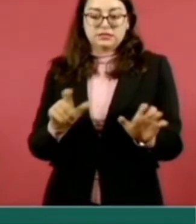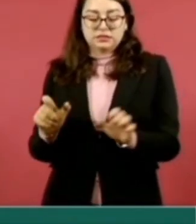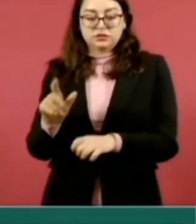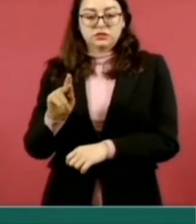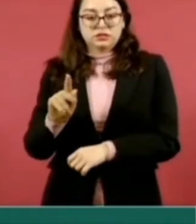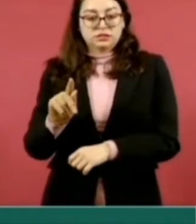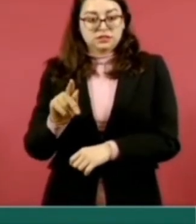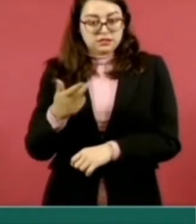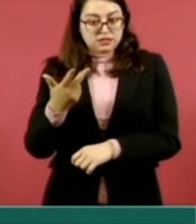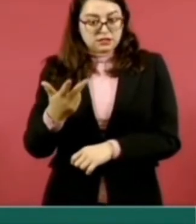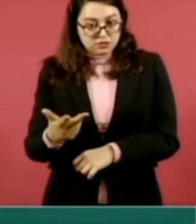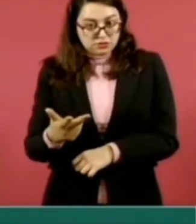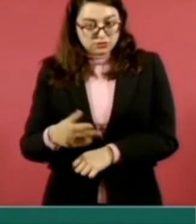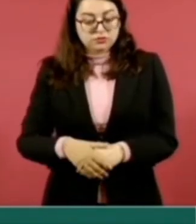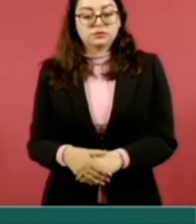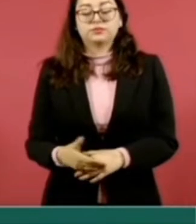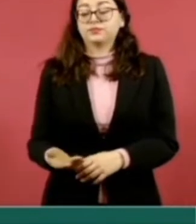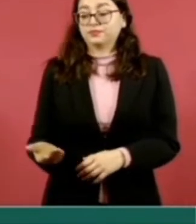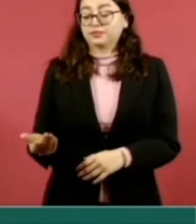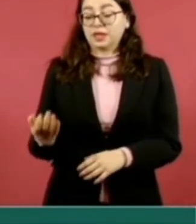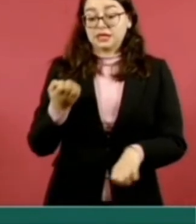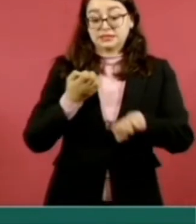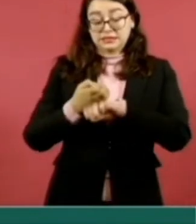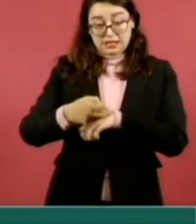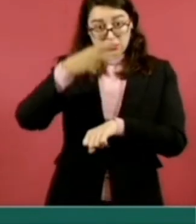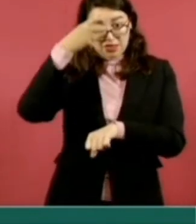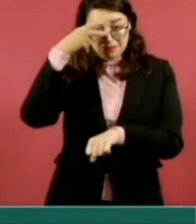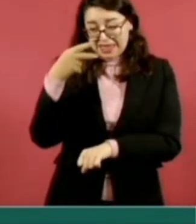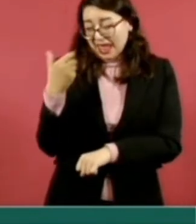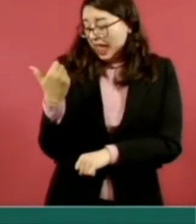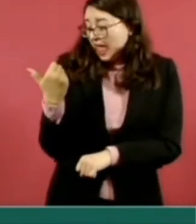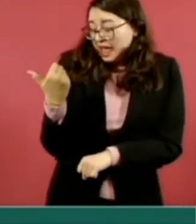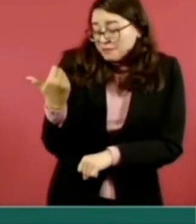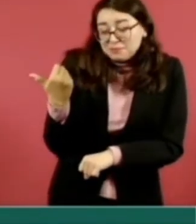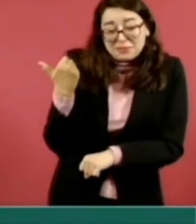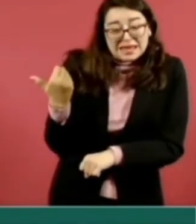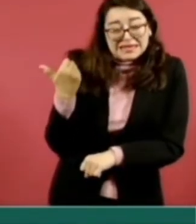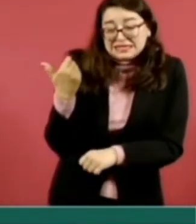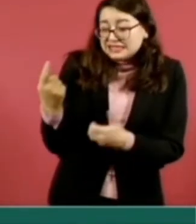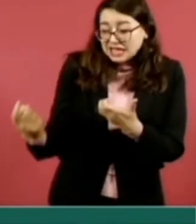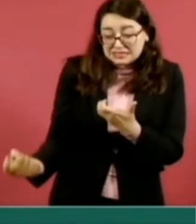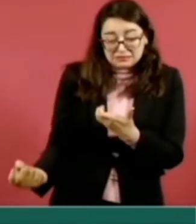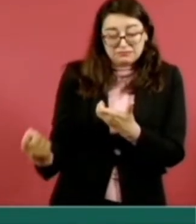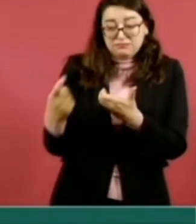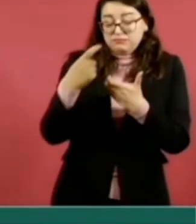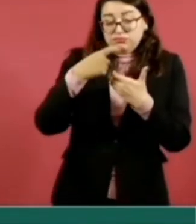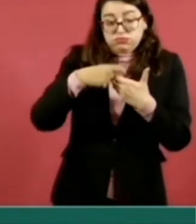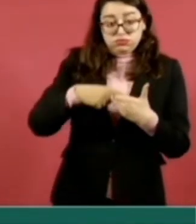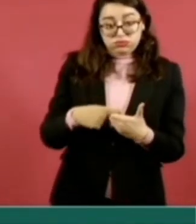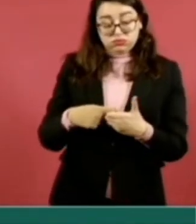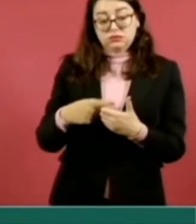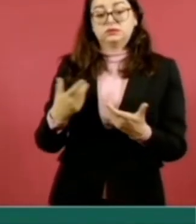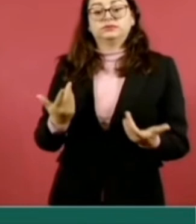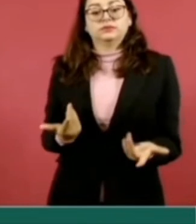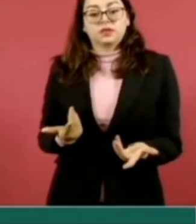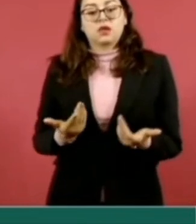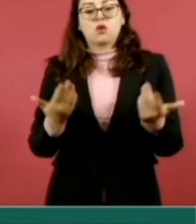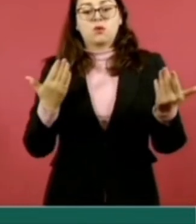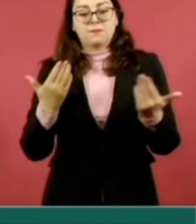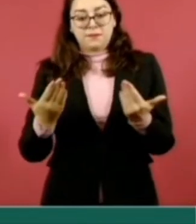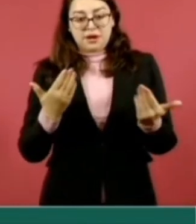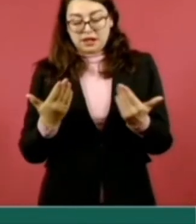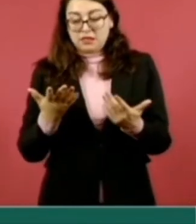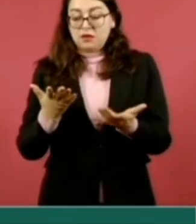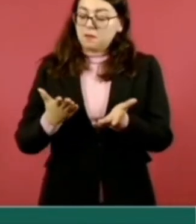México, donde más recientemente se incorporó y está interviniendo en bienestar, con respecto al primer trimestre de 2022,